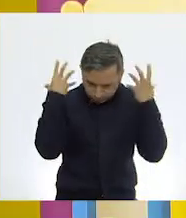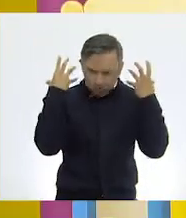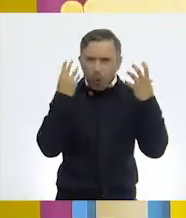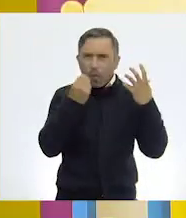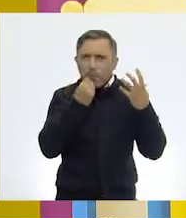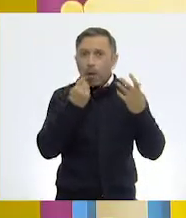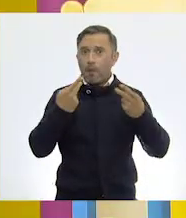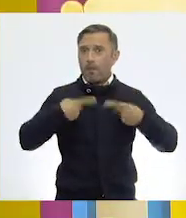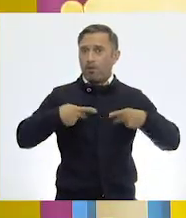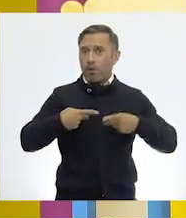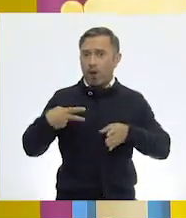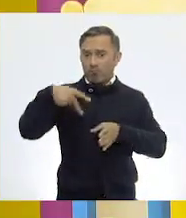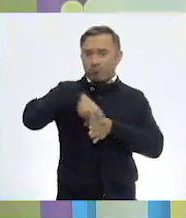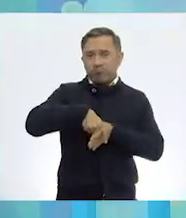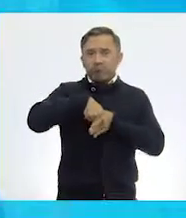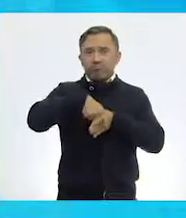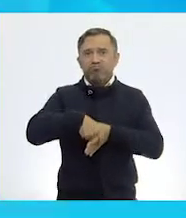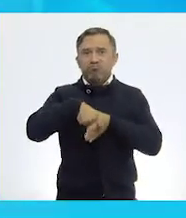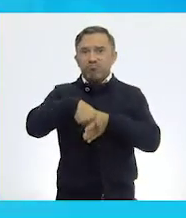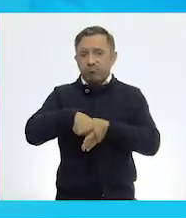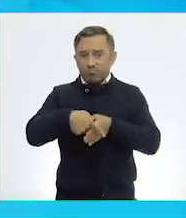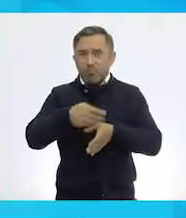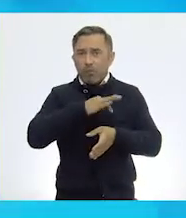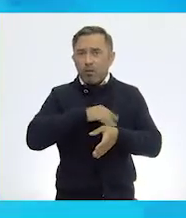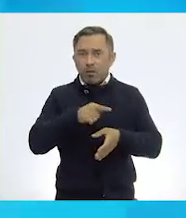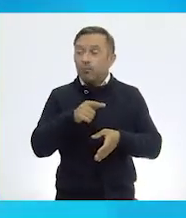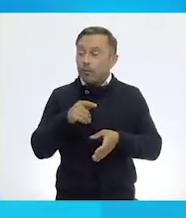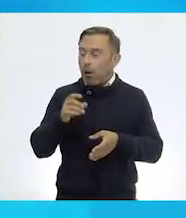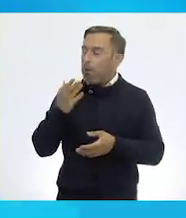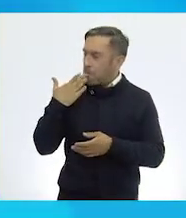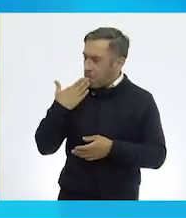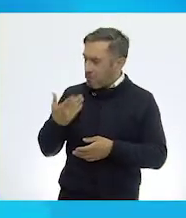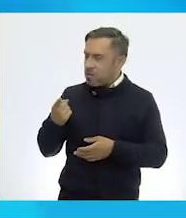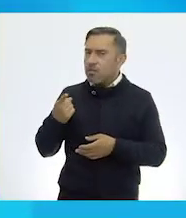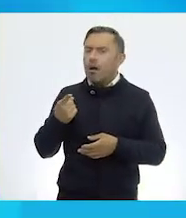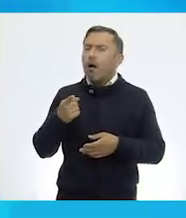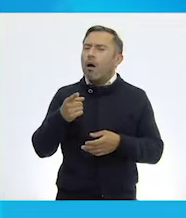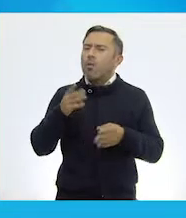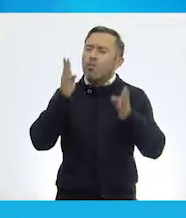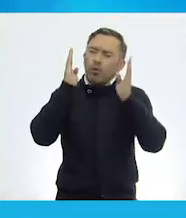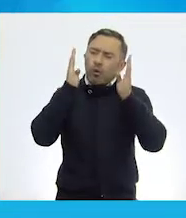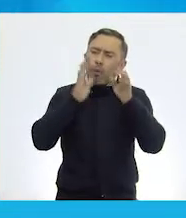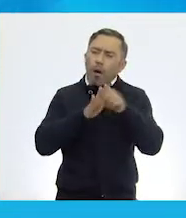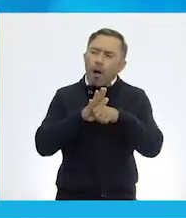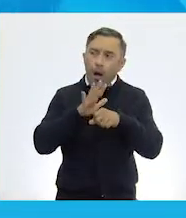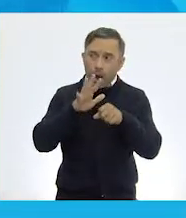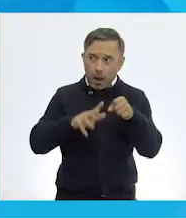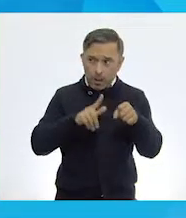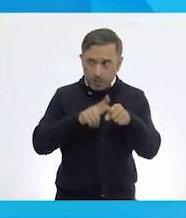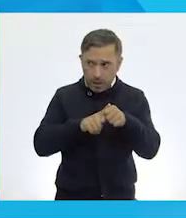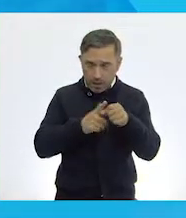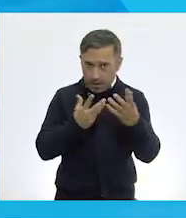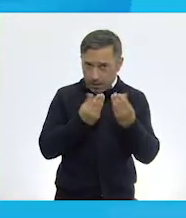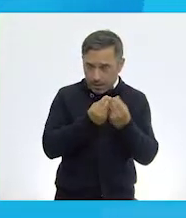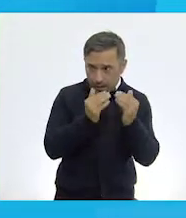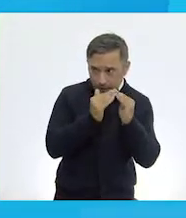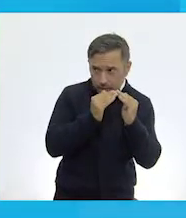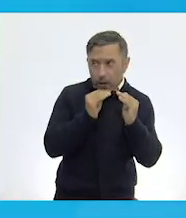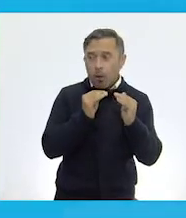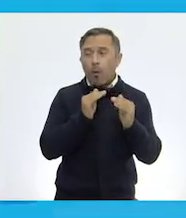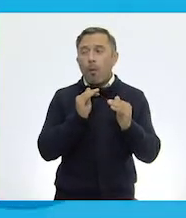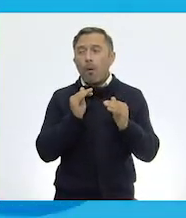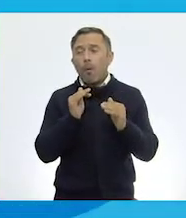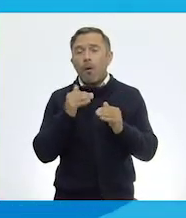lo tanto, ¿el burro es un animal doméstico o silvestre? Doméstico. Bien, vamos a encerrar a nuestro burrito.